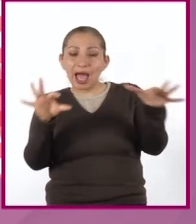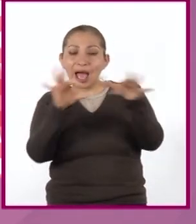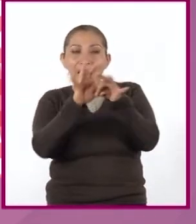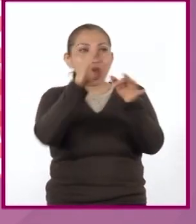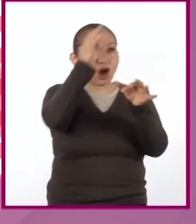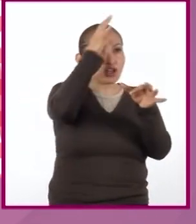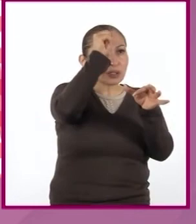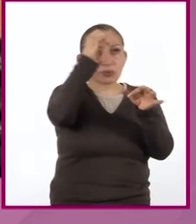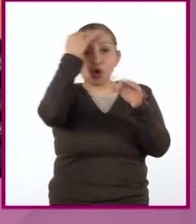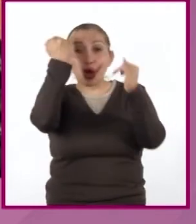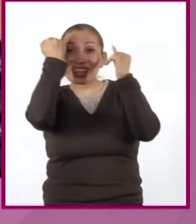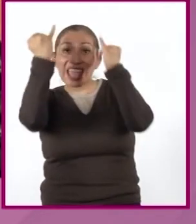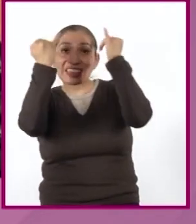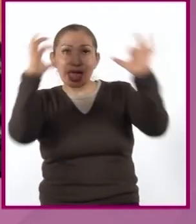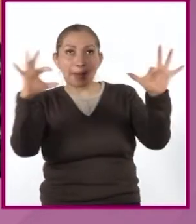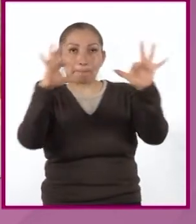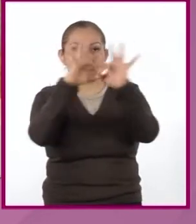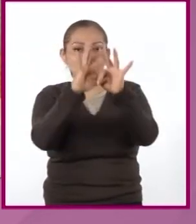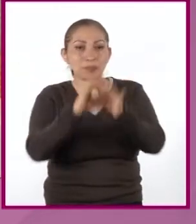conceptos o ideas.